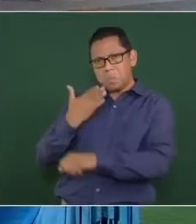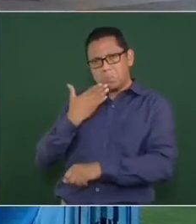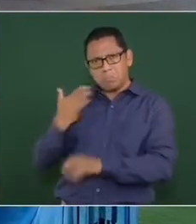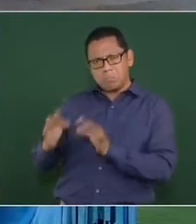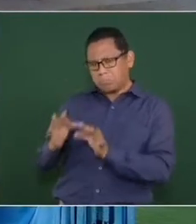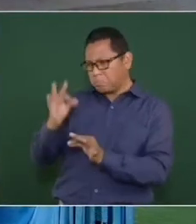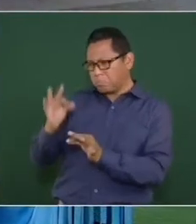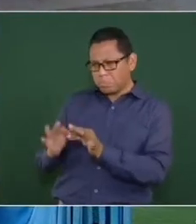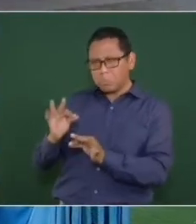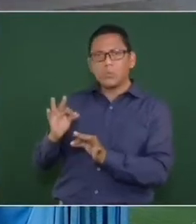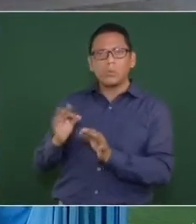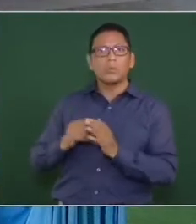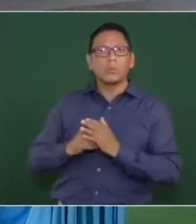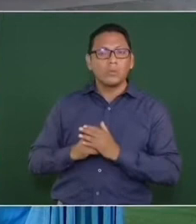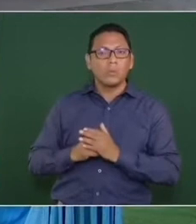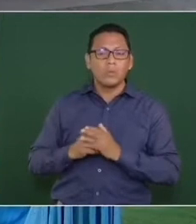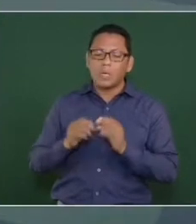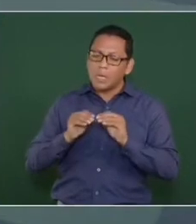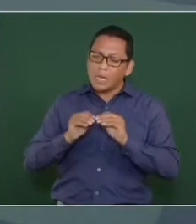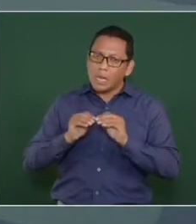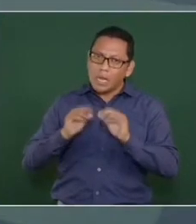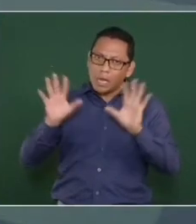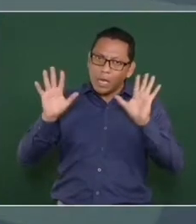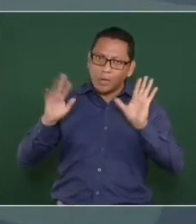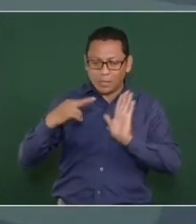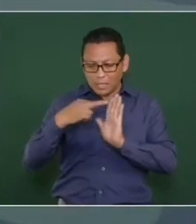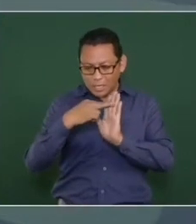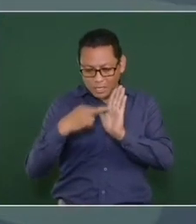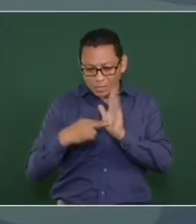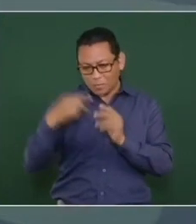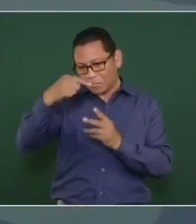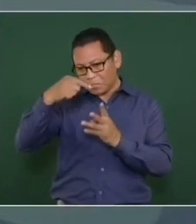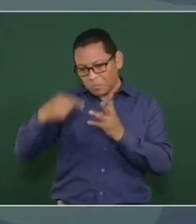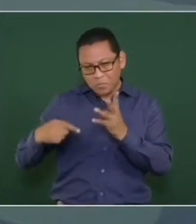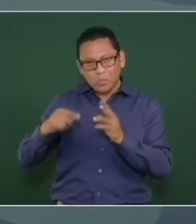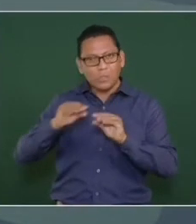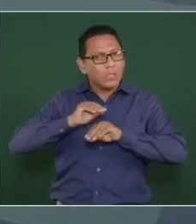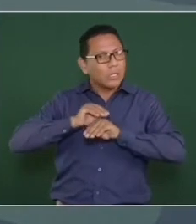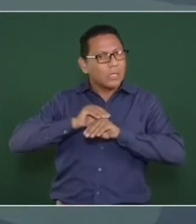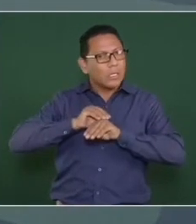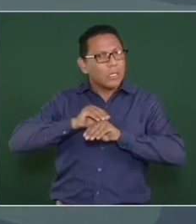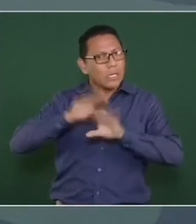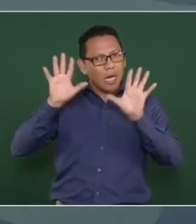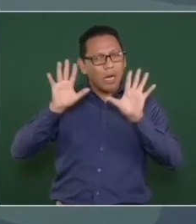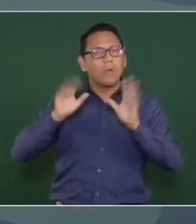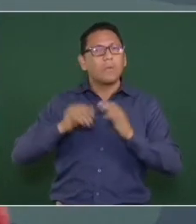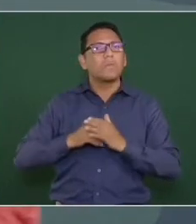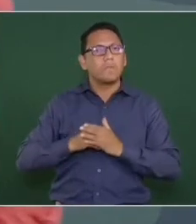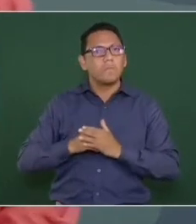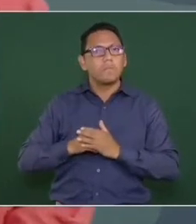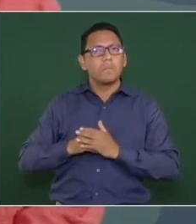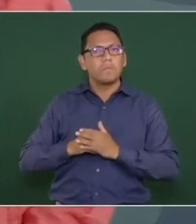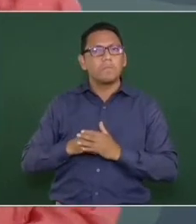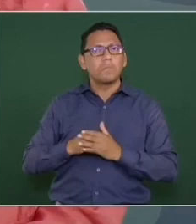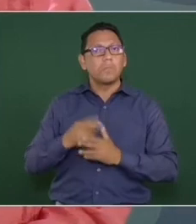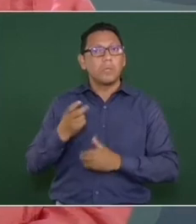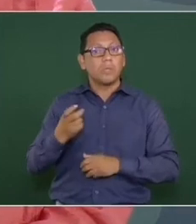y están muy definidas las reglas, que eso es bueno.